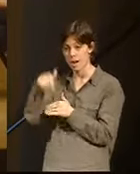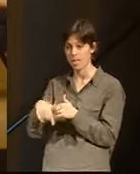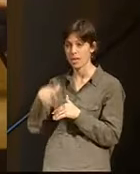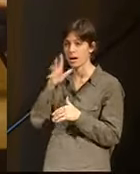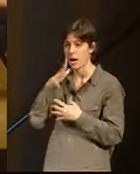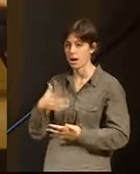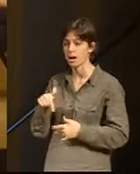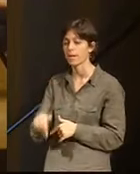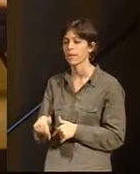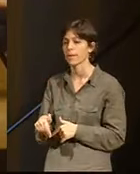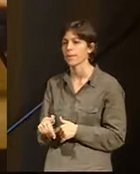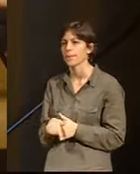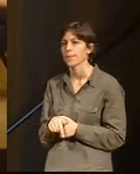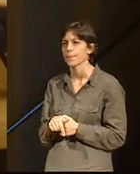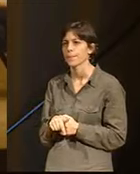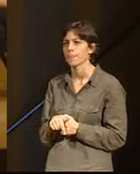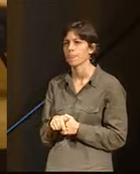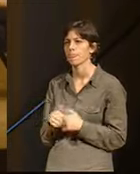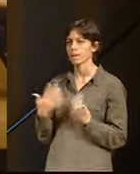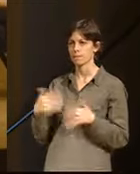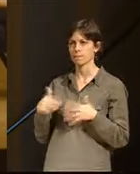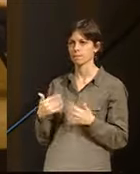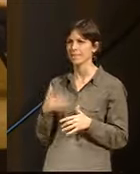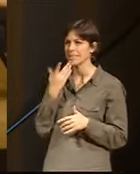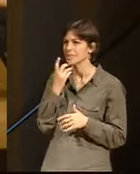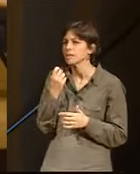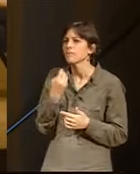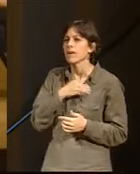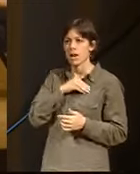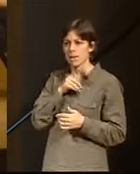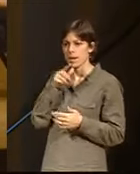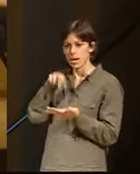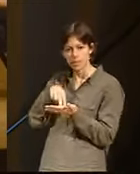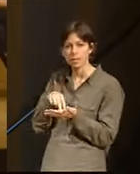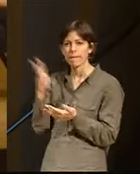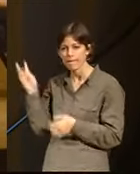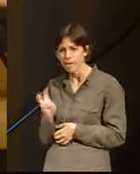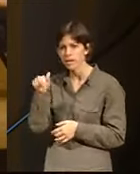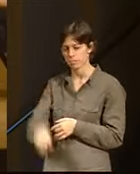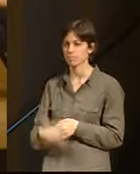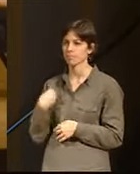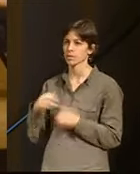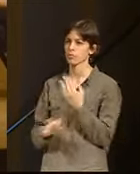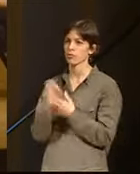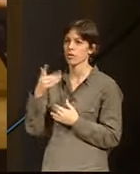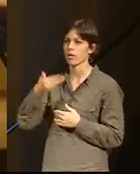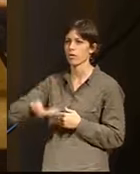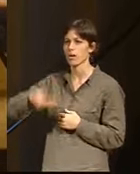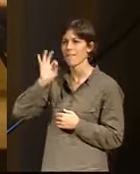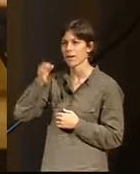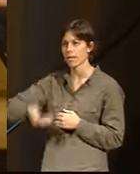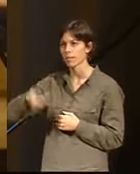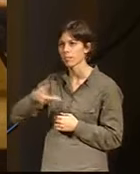cuando uno acaba el año y hace balance, dice, caray, pues sin alguna ha valido la pena estar, es en esta. Es decir, es de aquellas jornadas en las que